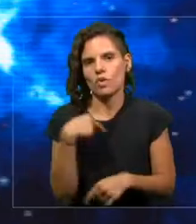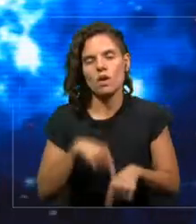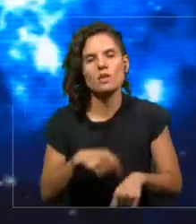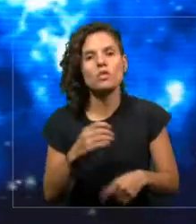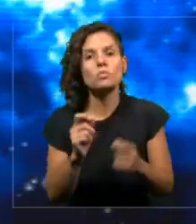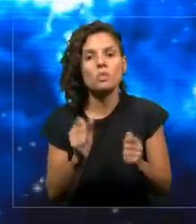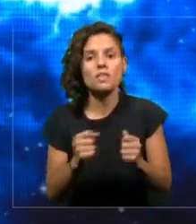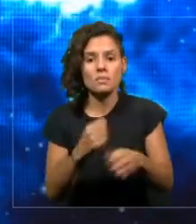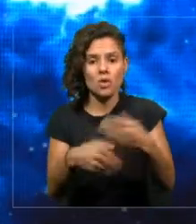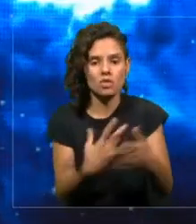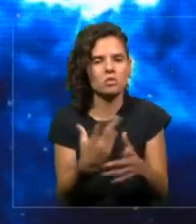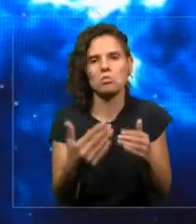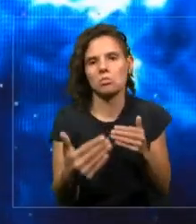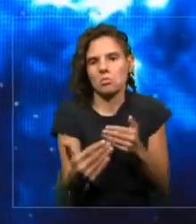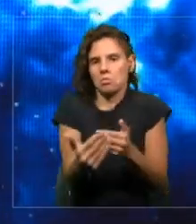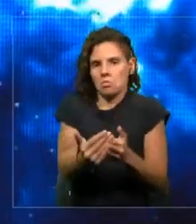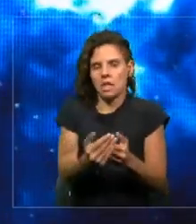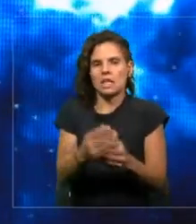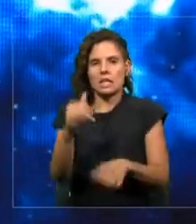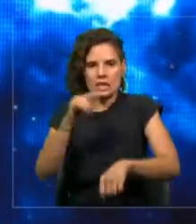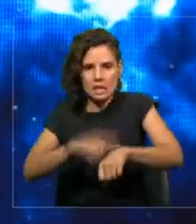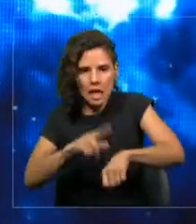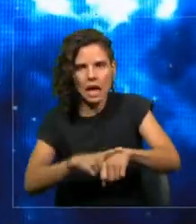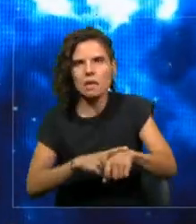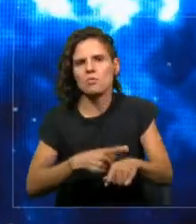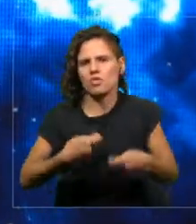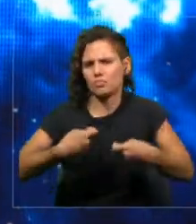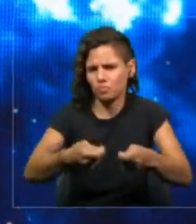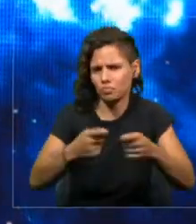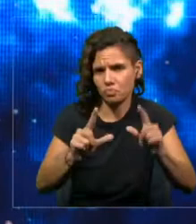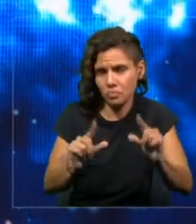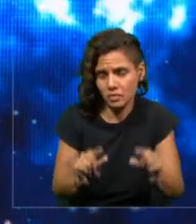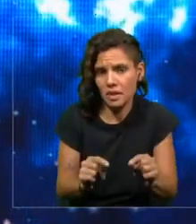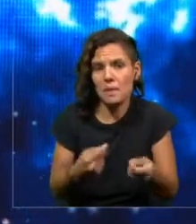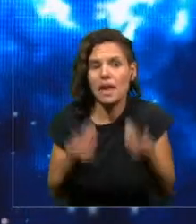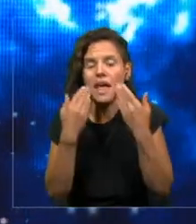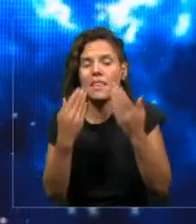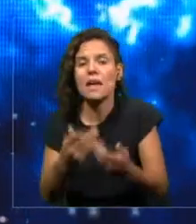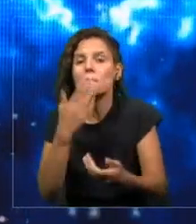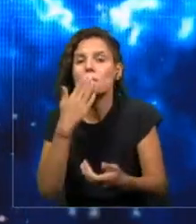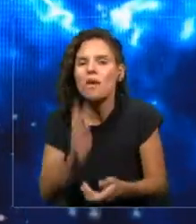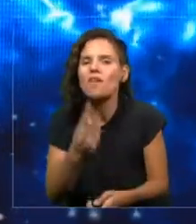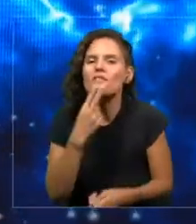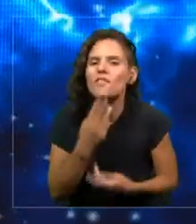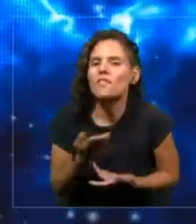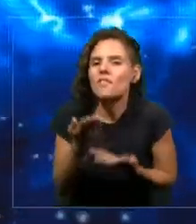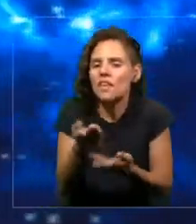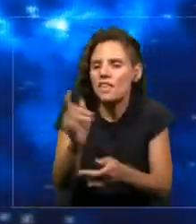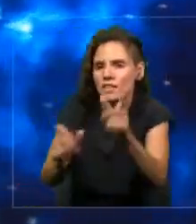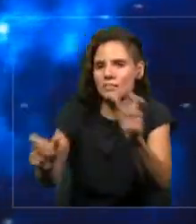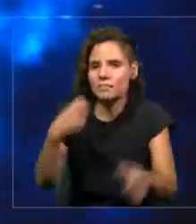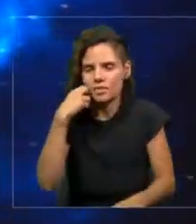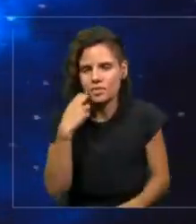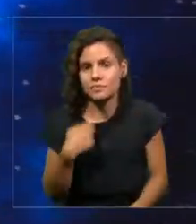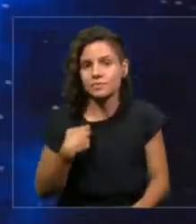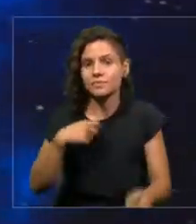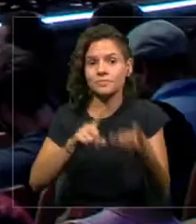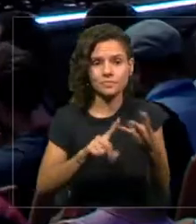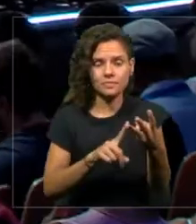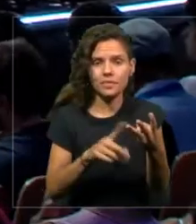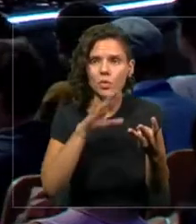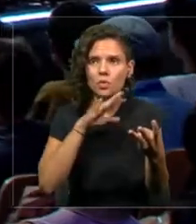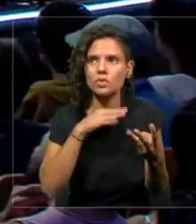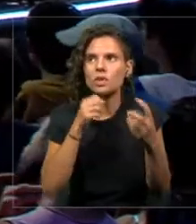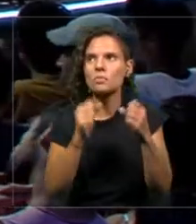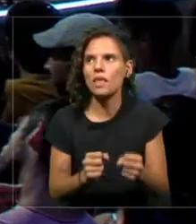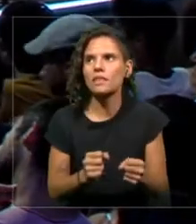tiempos, costos para lograr entregar una mejor calidad de vida al ser humano. Otro de los casos de uso es calles a la medida.